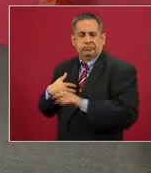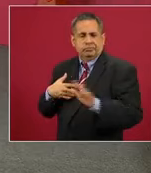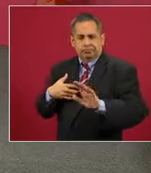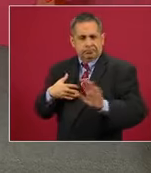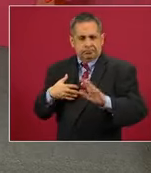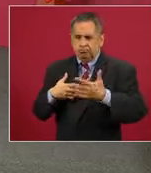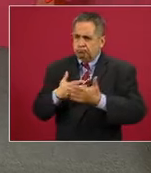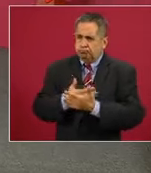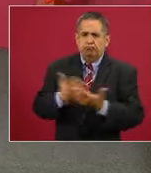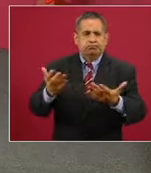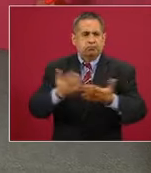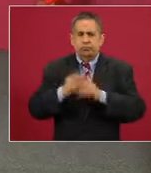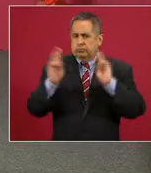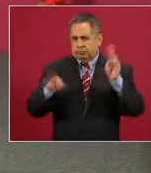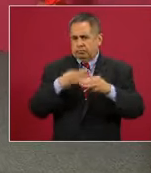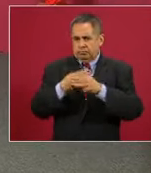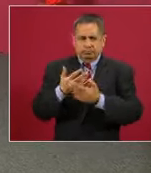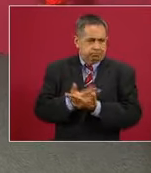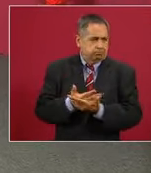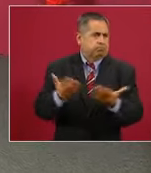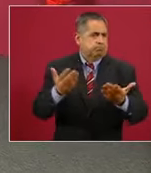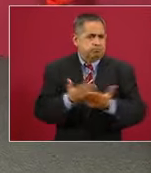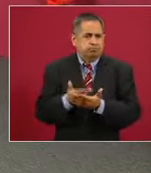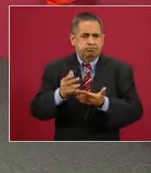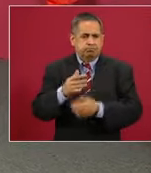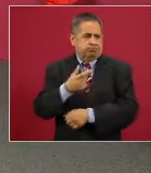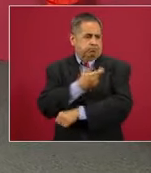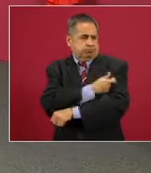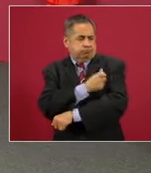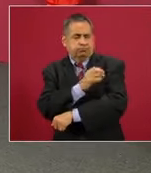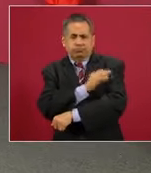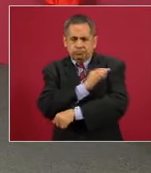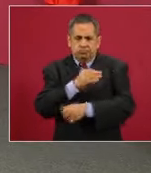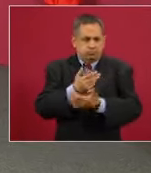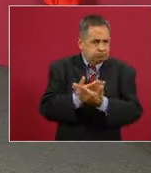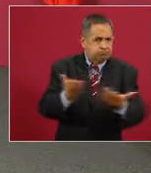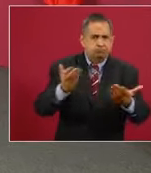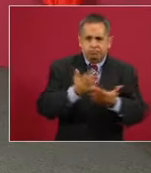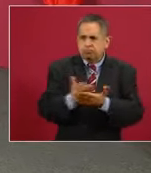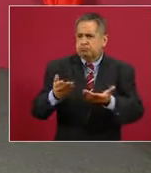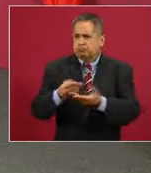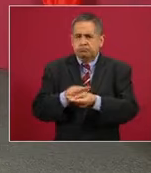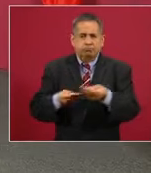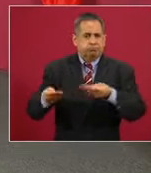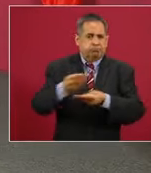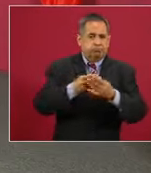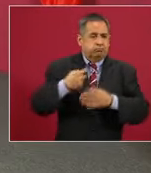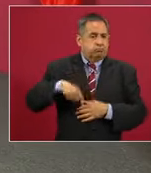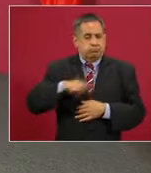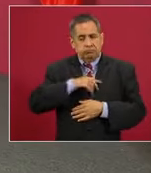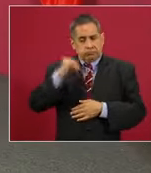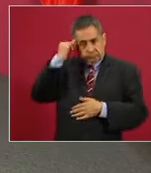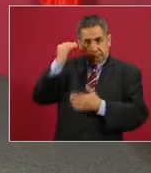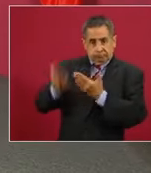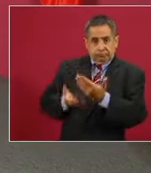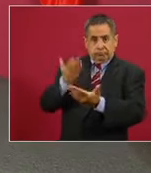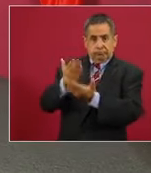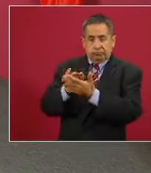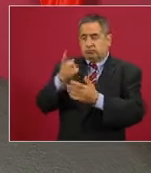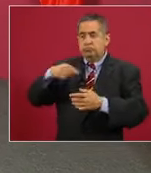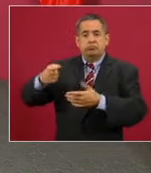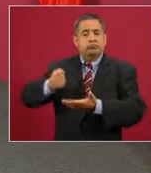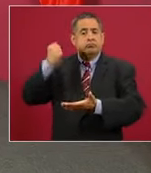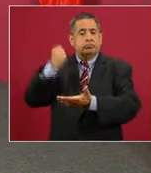mundial de medicinas y de vacunas. presentamos una iniciativa que se